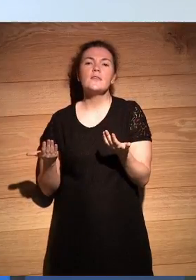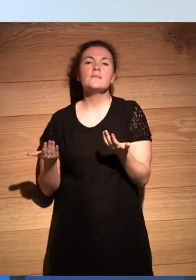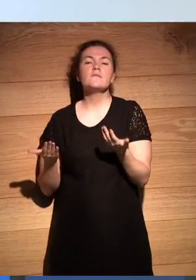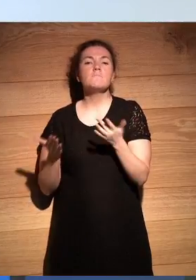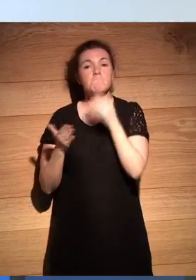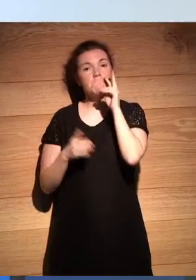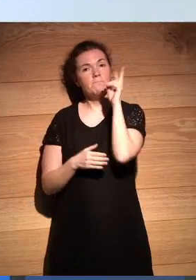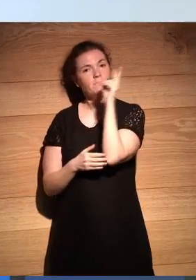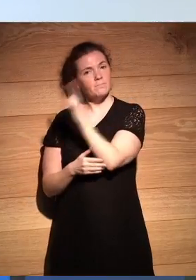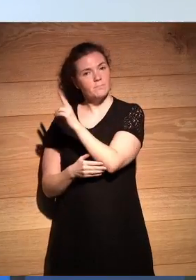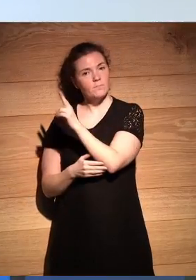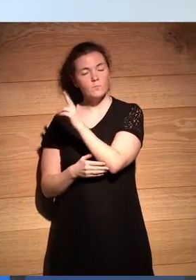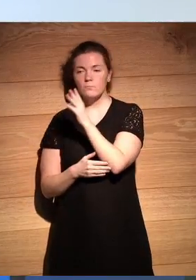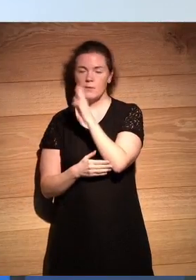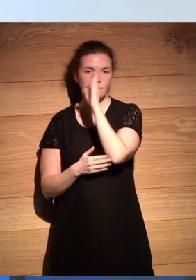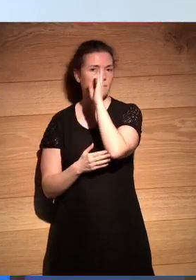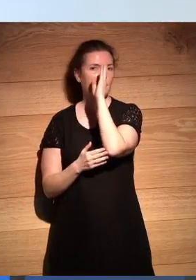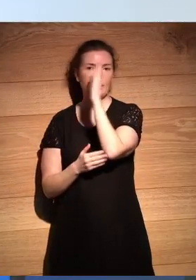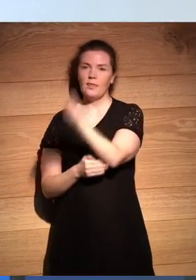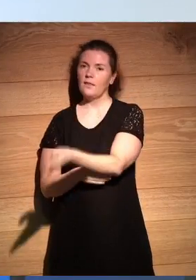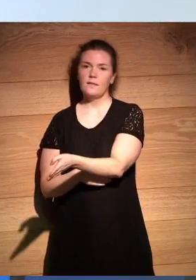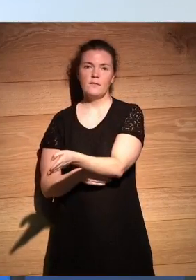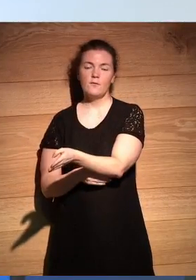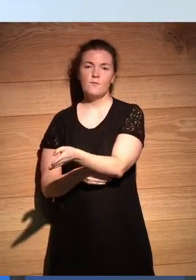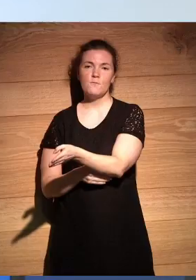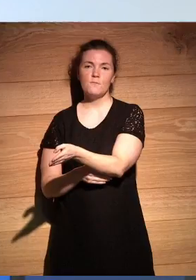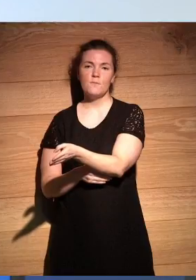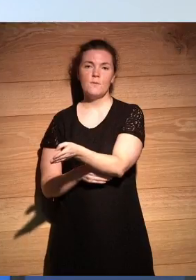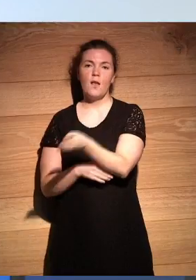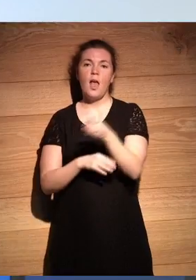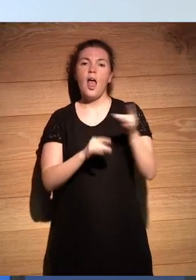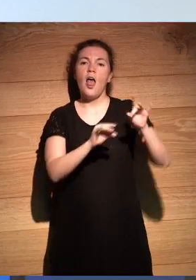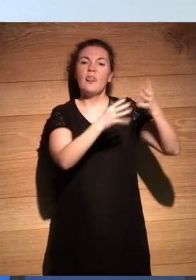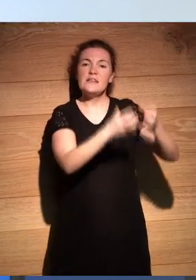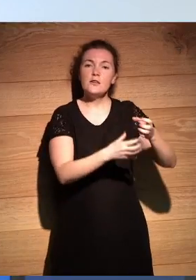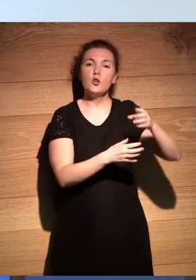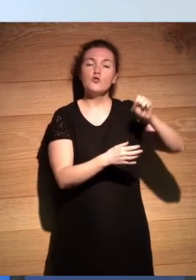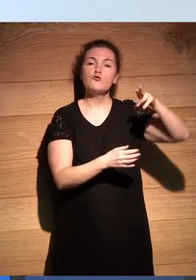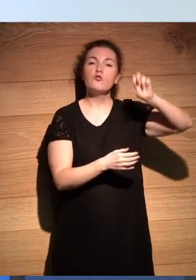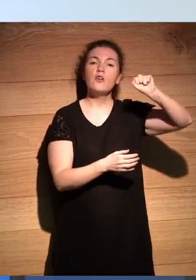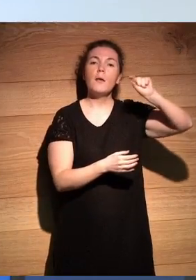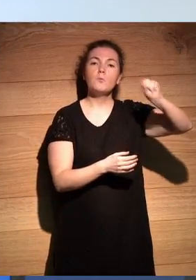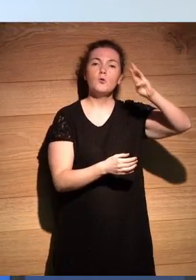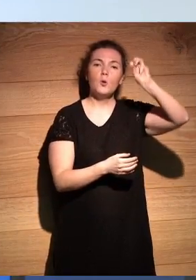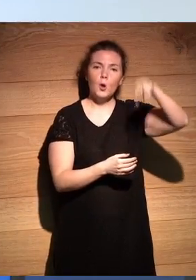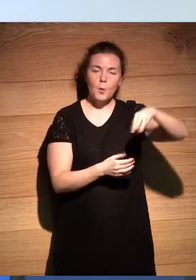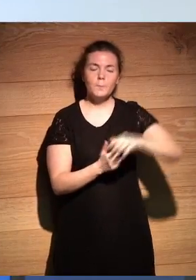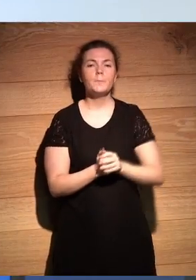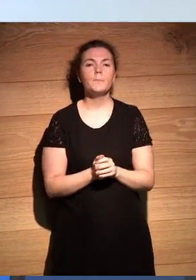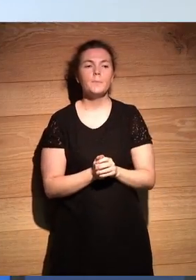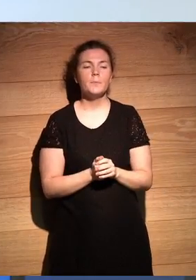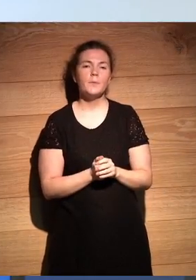aparato como veis vamos a ir directamente a losdesiertos de sonora.com a ver lo que solo